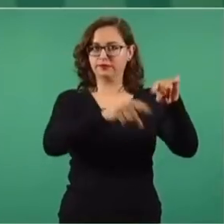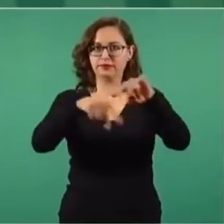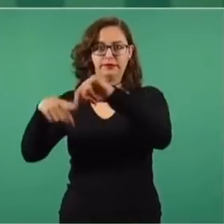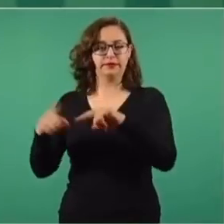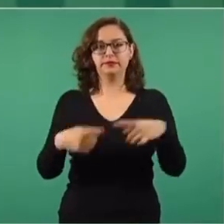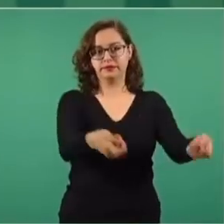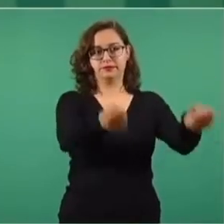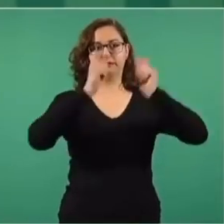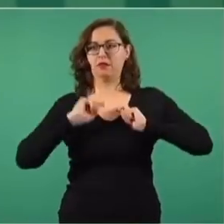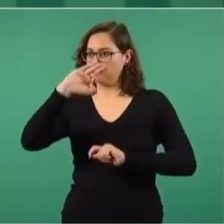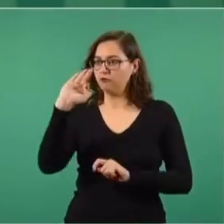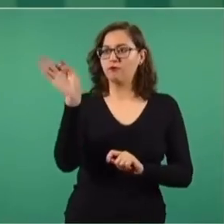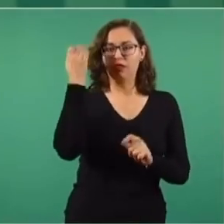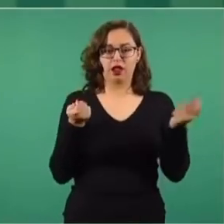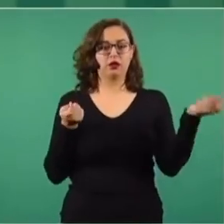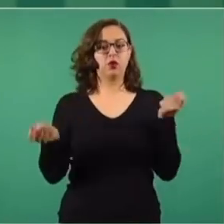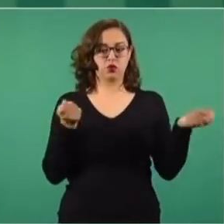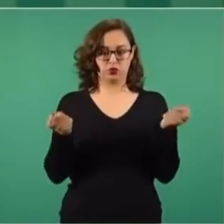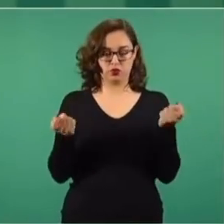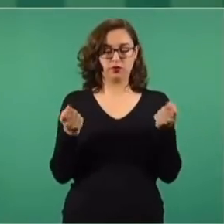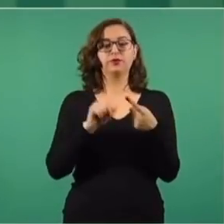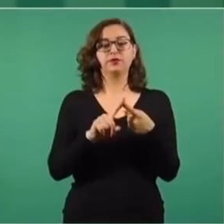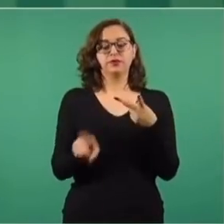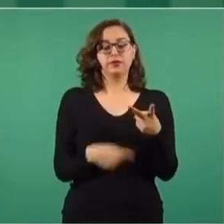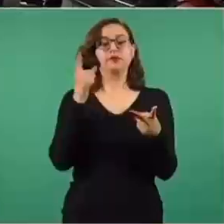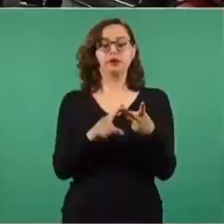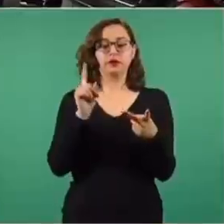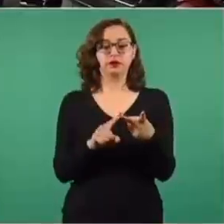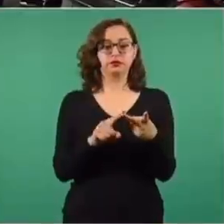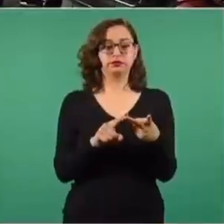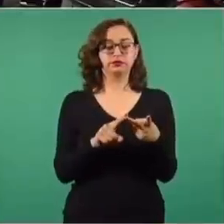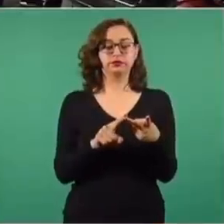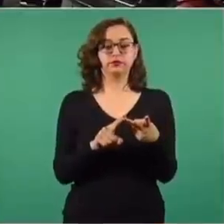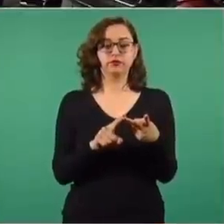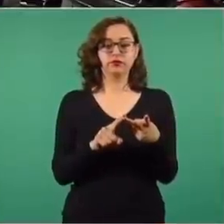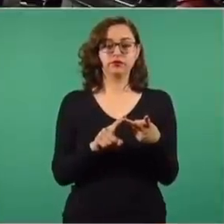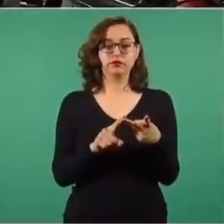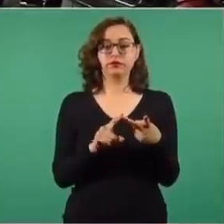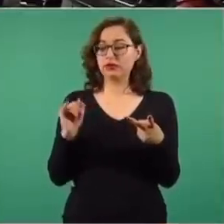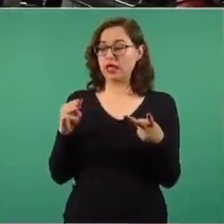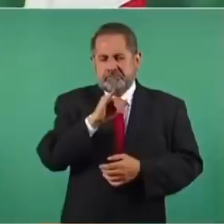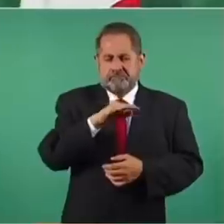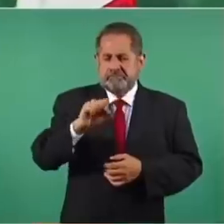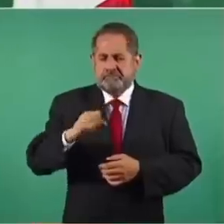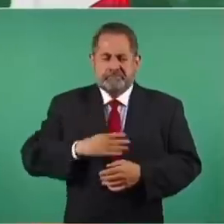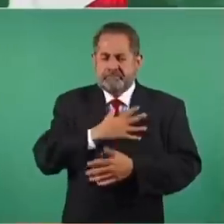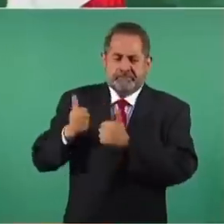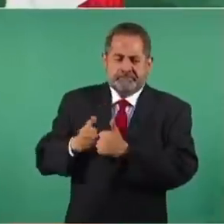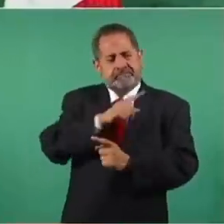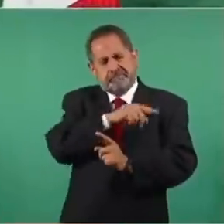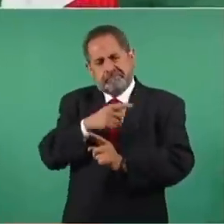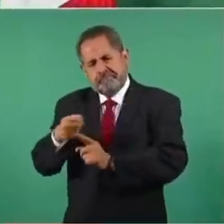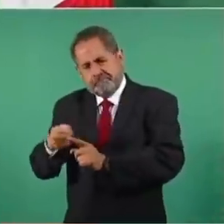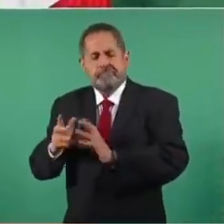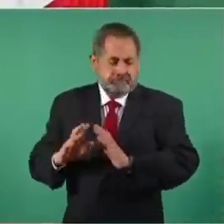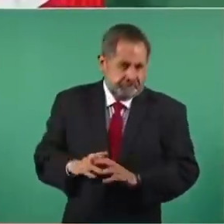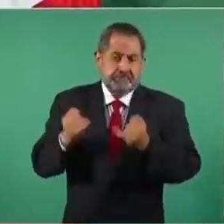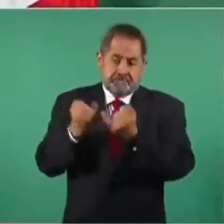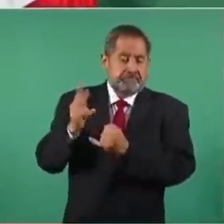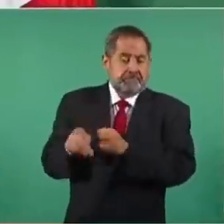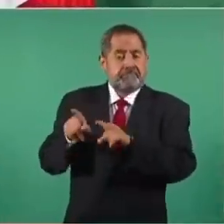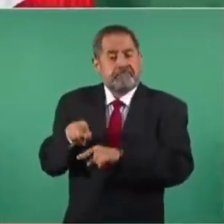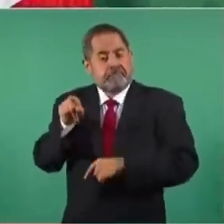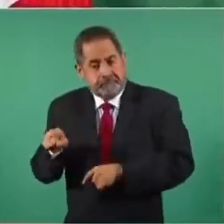Segundo, que se tome como ejemplo el IMSS-Bienestar. Entonces, a imagen y semejanza